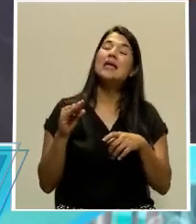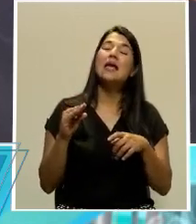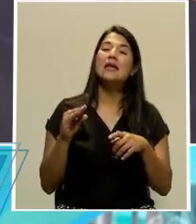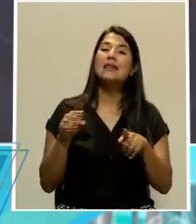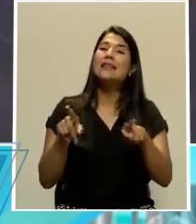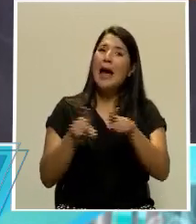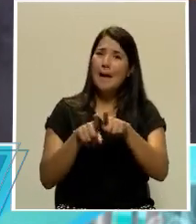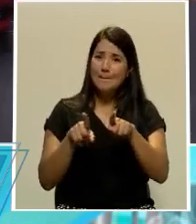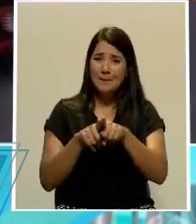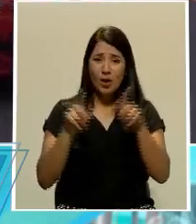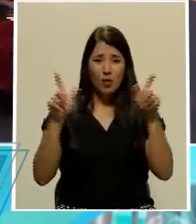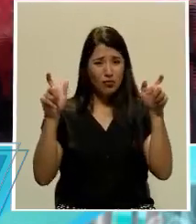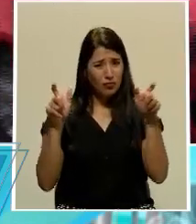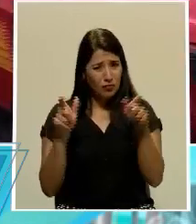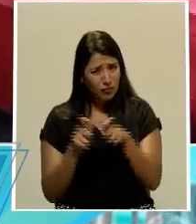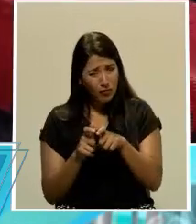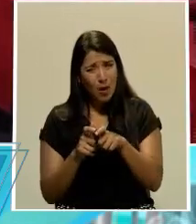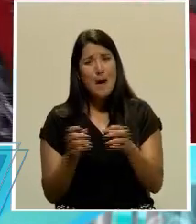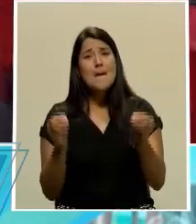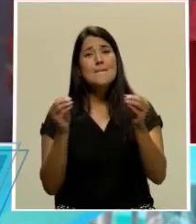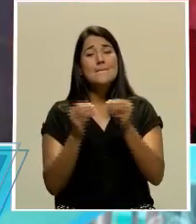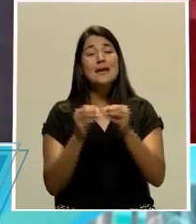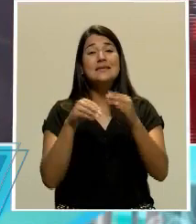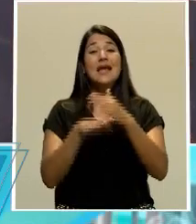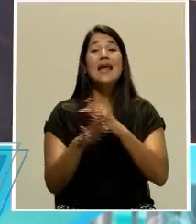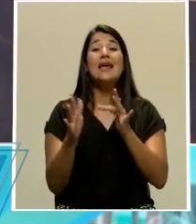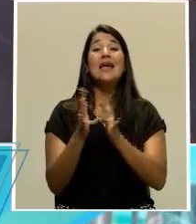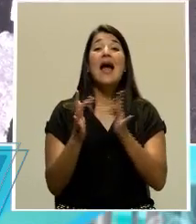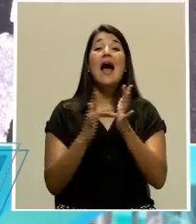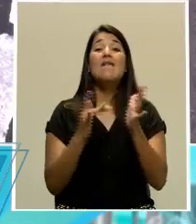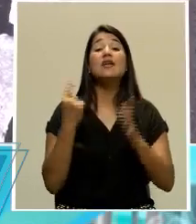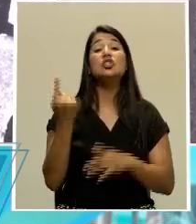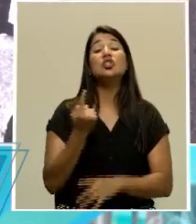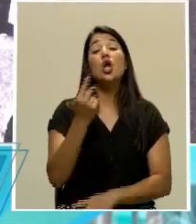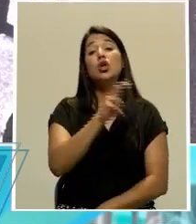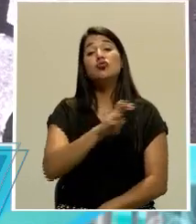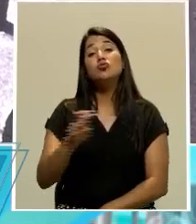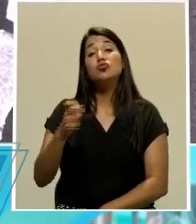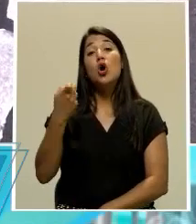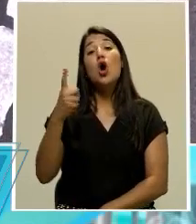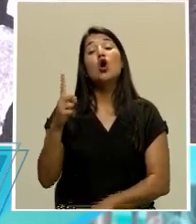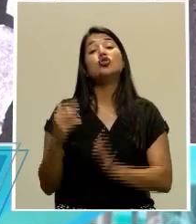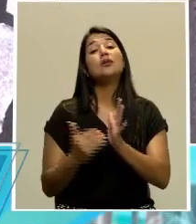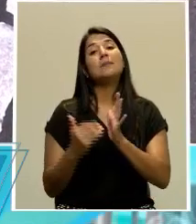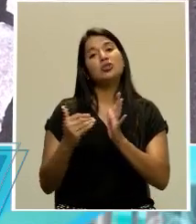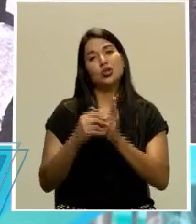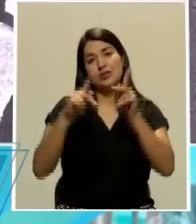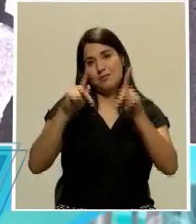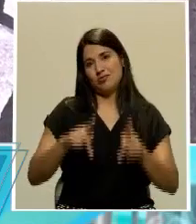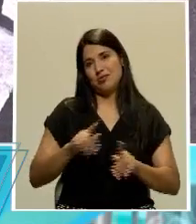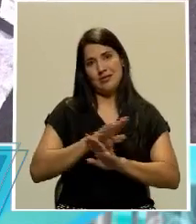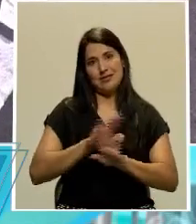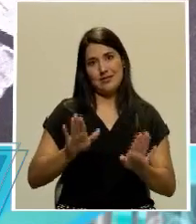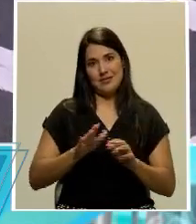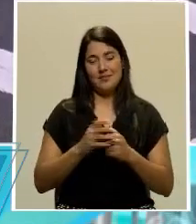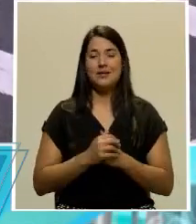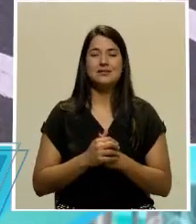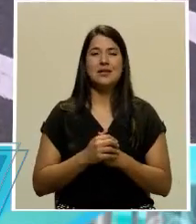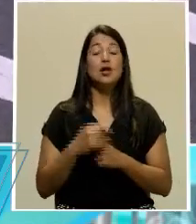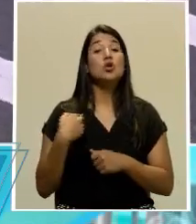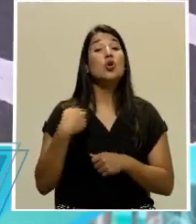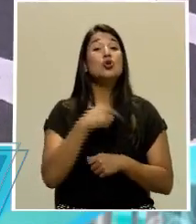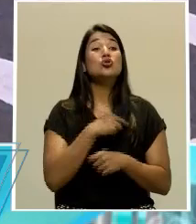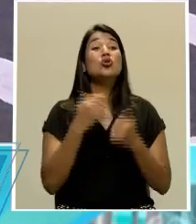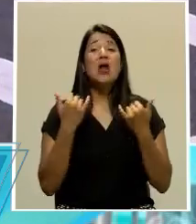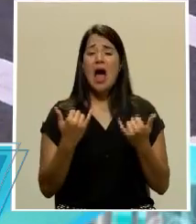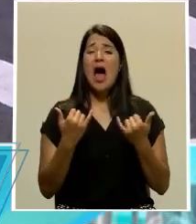abrupta la tuvimos en el mes de abril, donde solo se transportaron 11 millones de usuarios. Actualmente estamos con